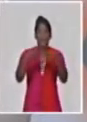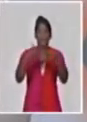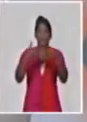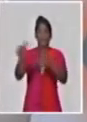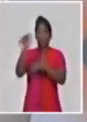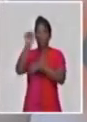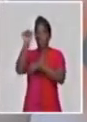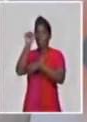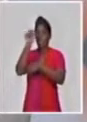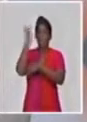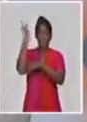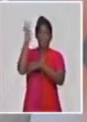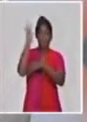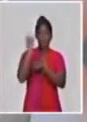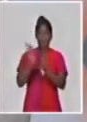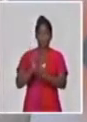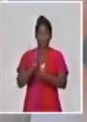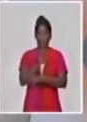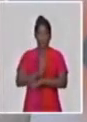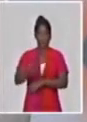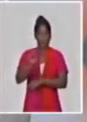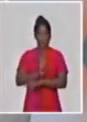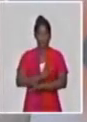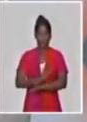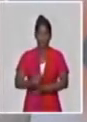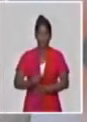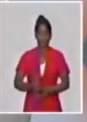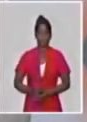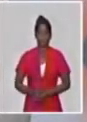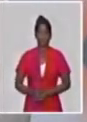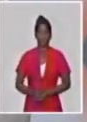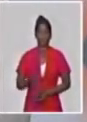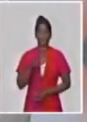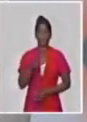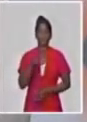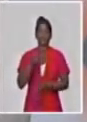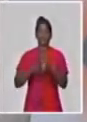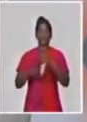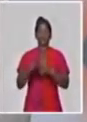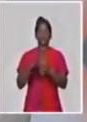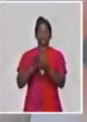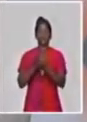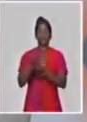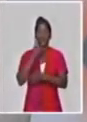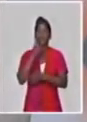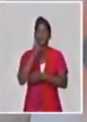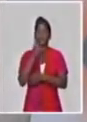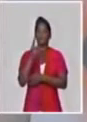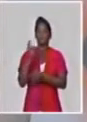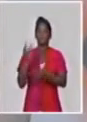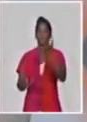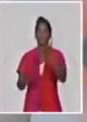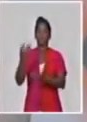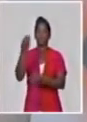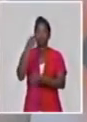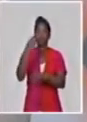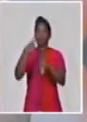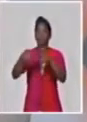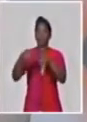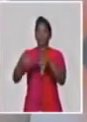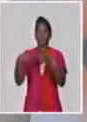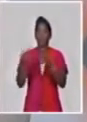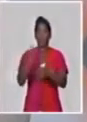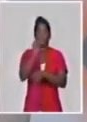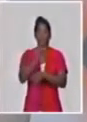prestando servicio para aquellas personas que son contactos y están en estos lugares aislados. Ahora, en el caso de las ventas de mercancías,